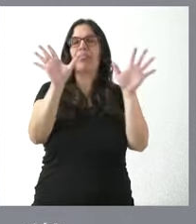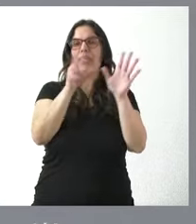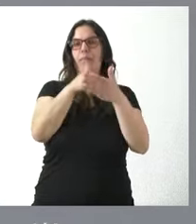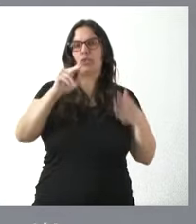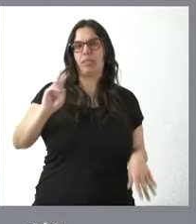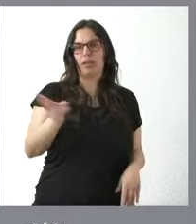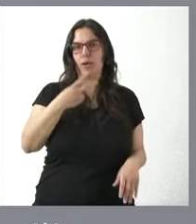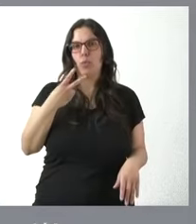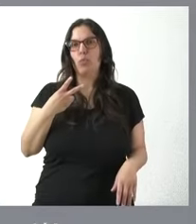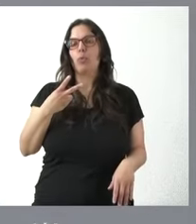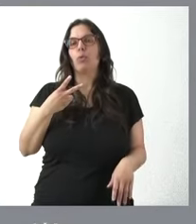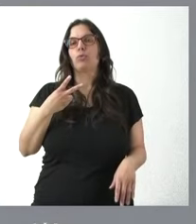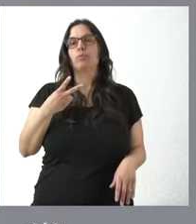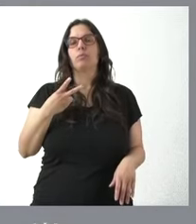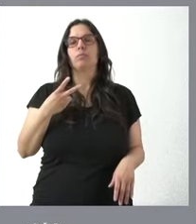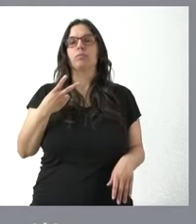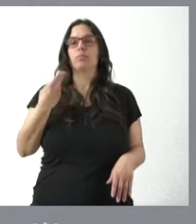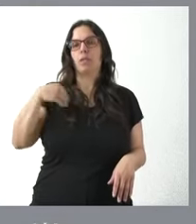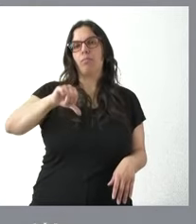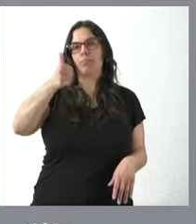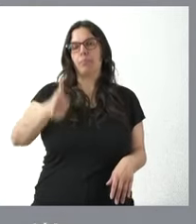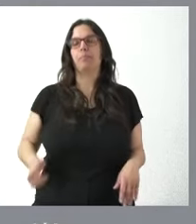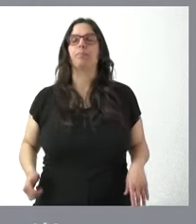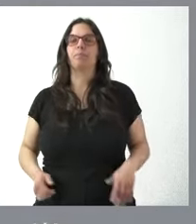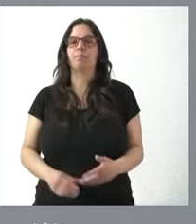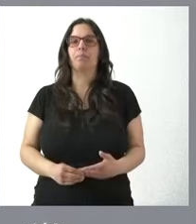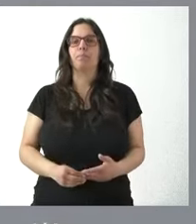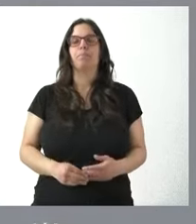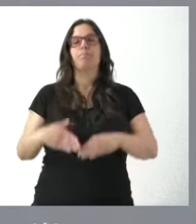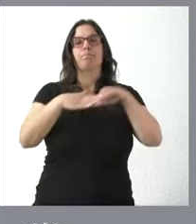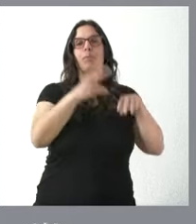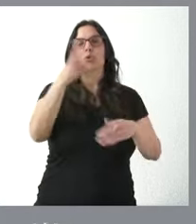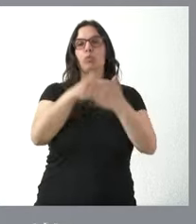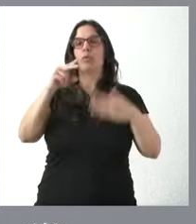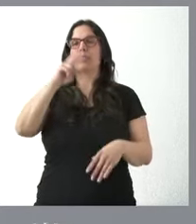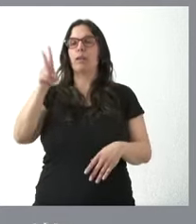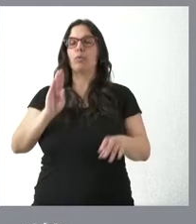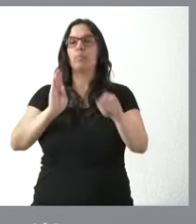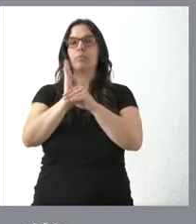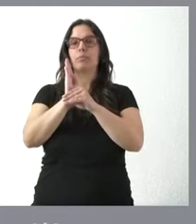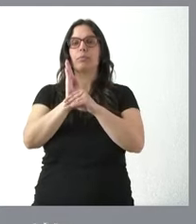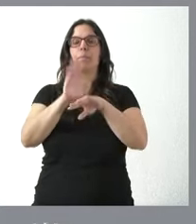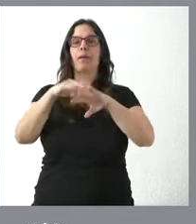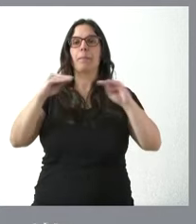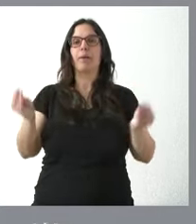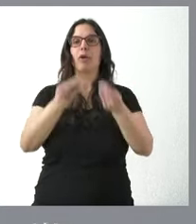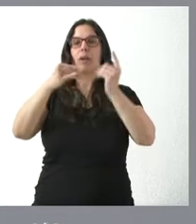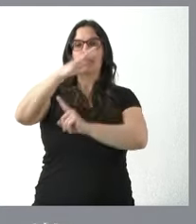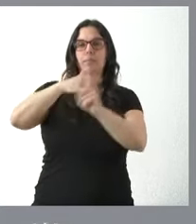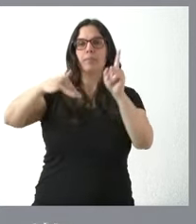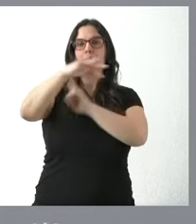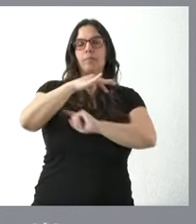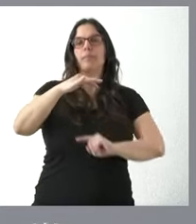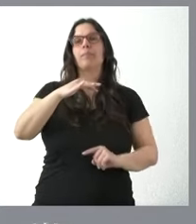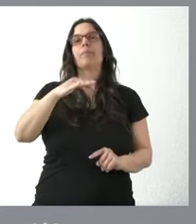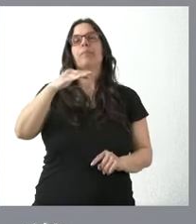millones de euros que les hemos señalado anteriormente. Dos millones de euros es la cantidad que se va a destinar a mejorar el hábitat del urogallo